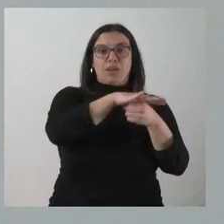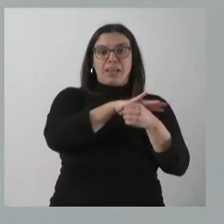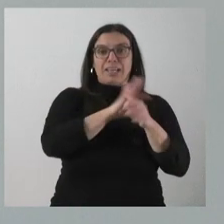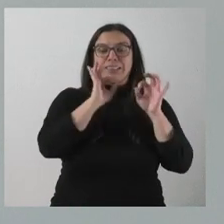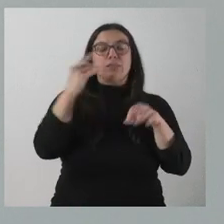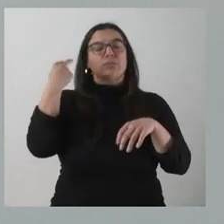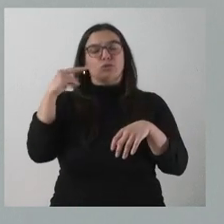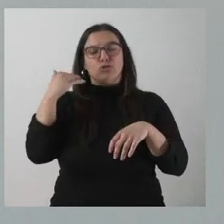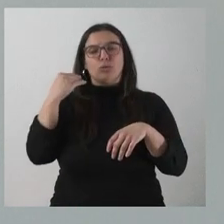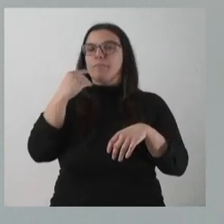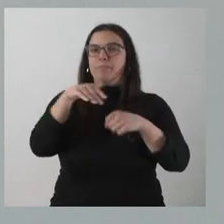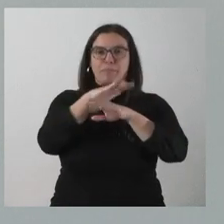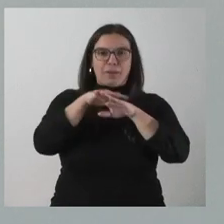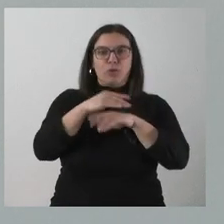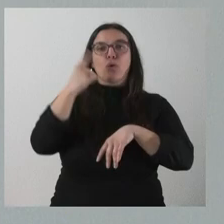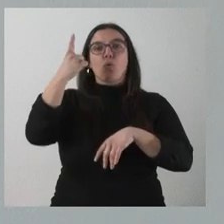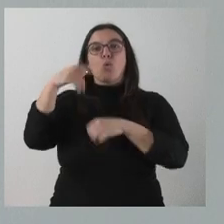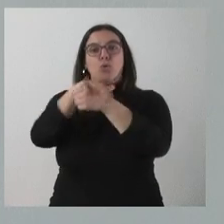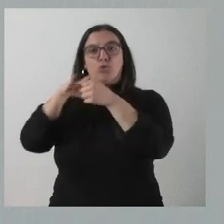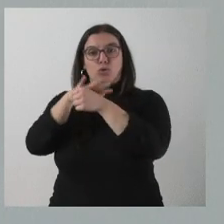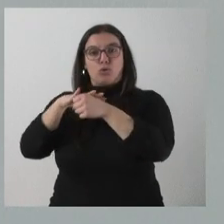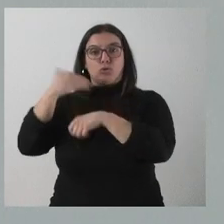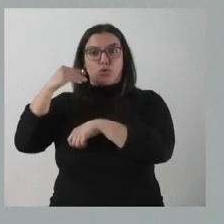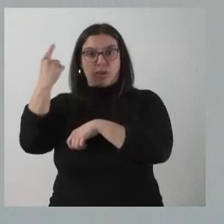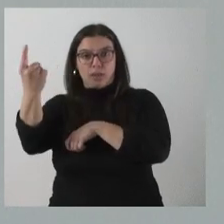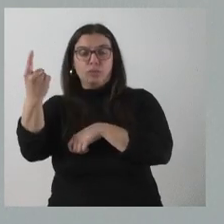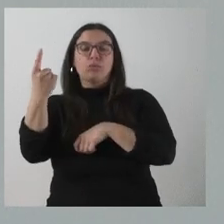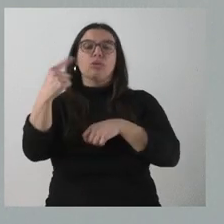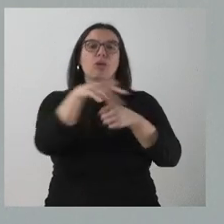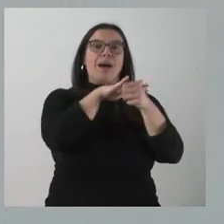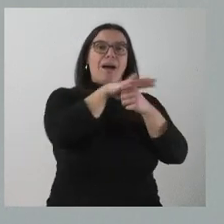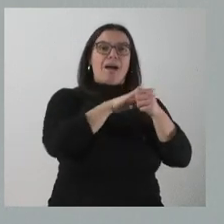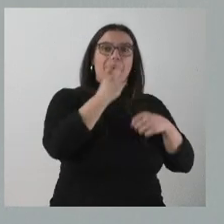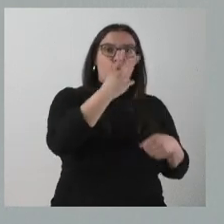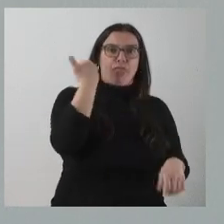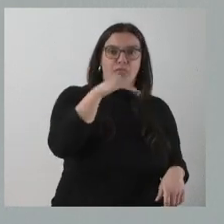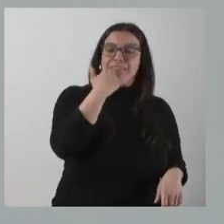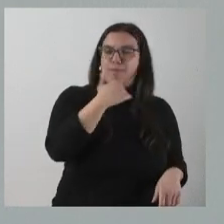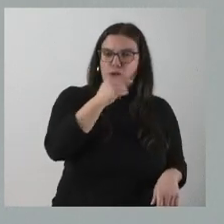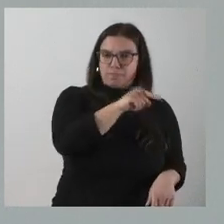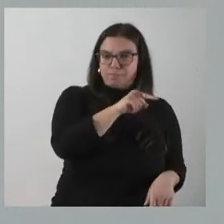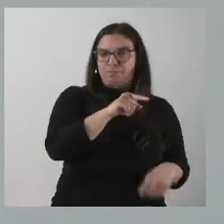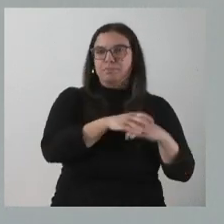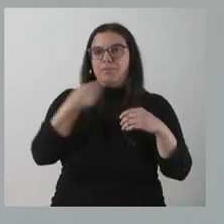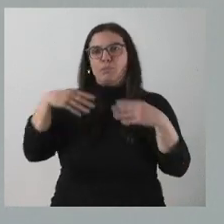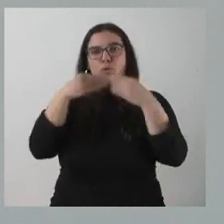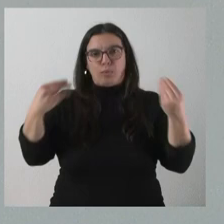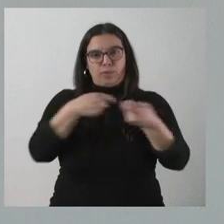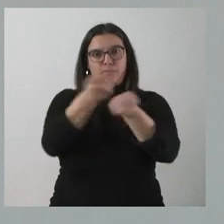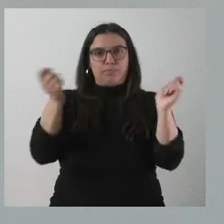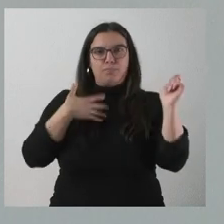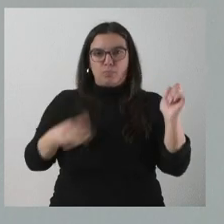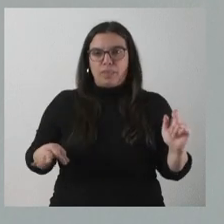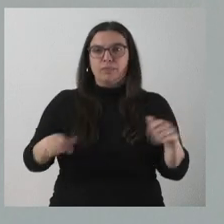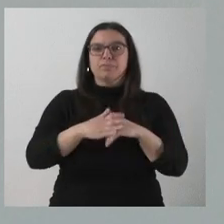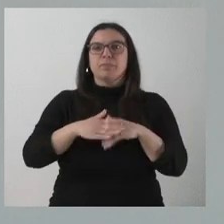y dos…, perdón, un área en Soria y dos áreas en Zamora, en los términos que ven ustedes en la documentación que les ha sido entregado. Soria